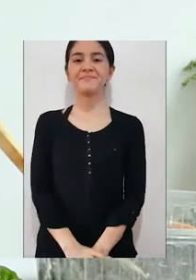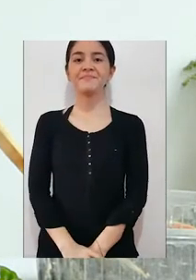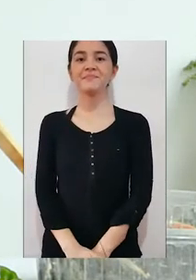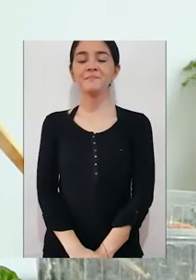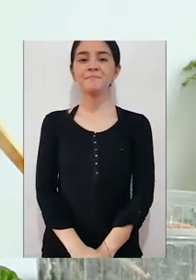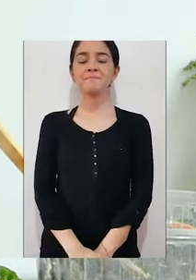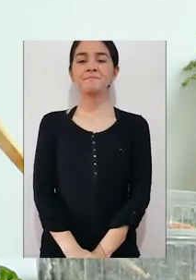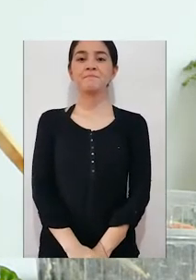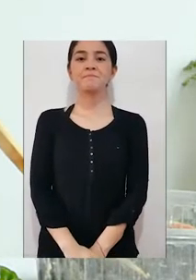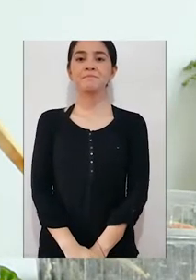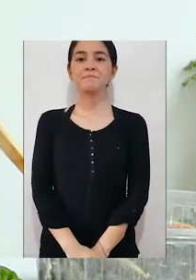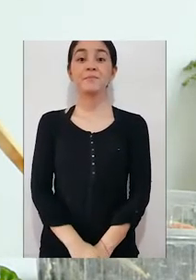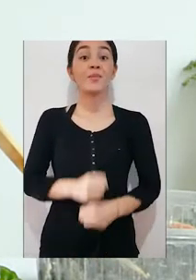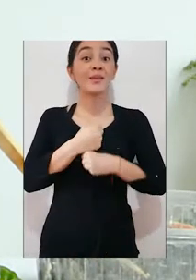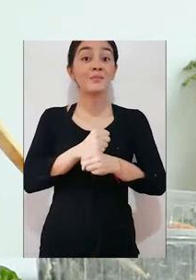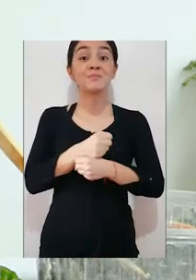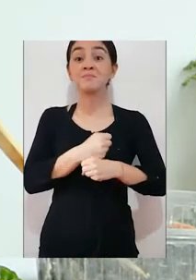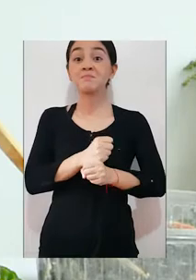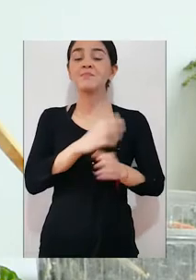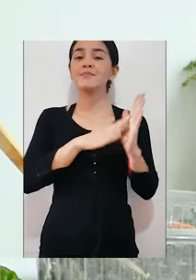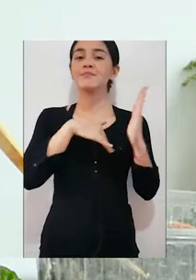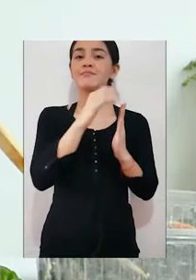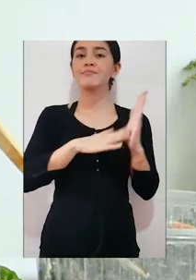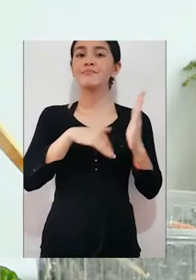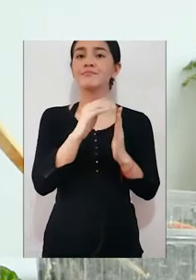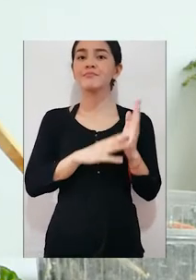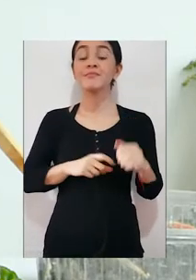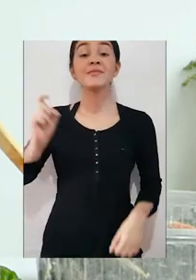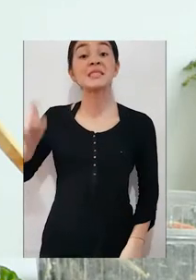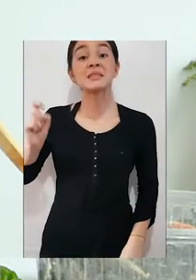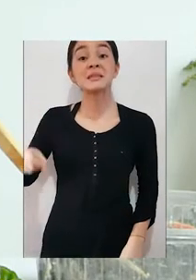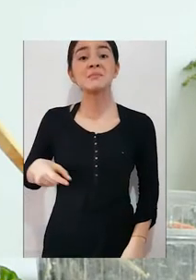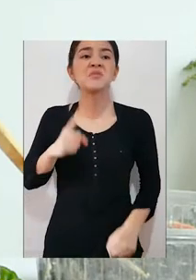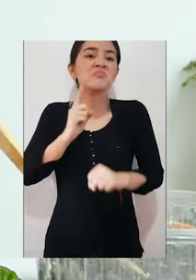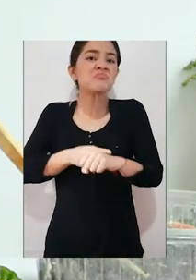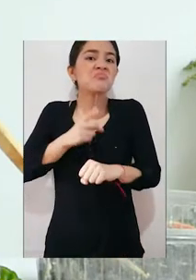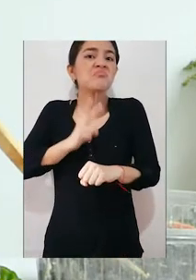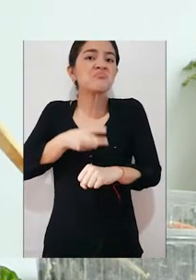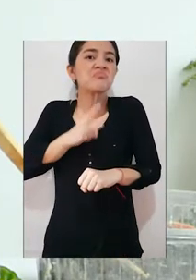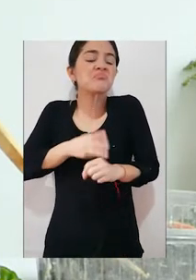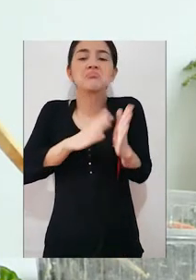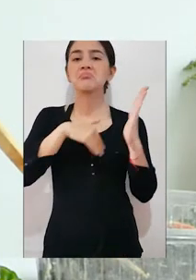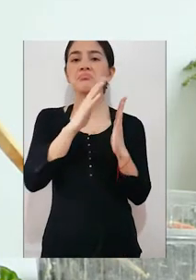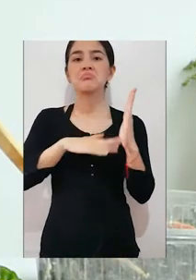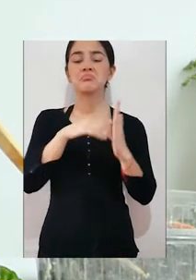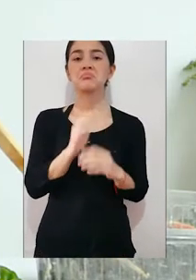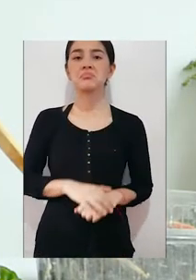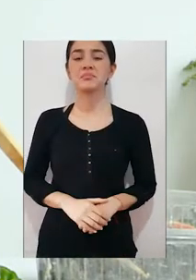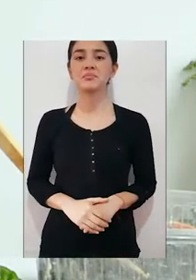Vamos y procedemos a pintarlo. Vamos a ocupar aproximadamente unas dos o tres capas de pintura